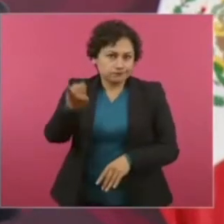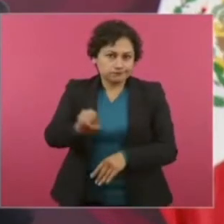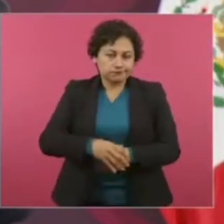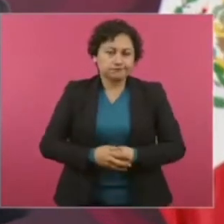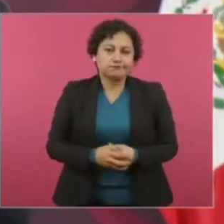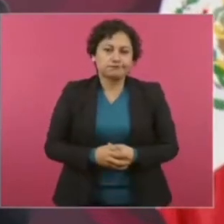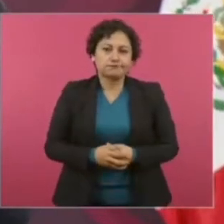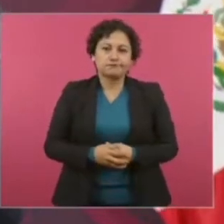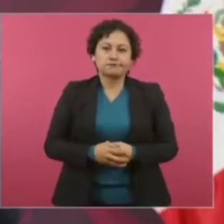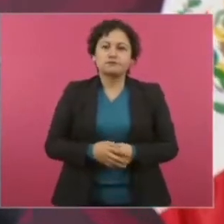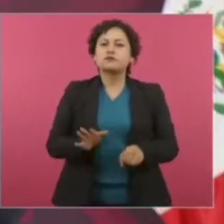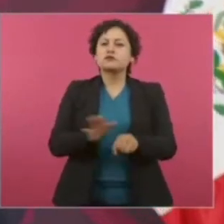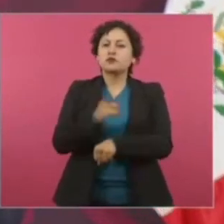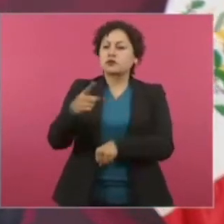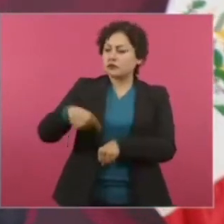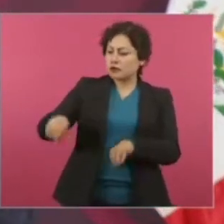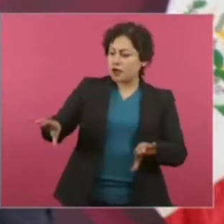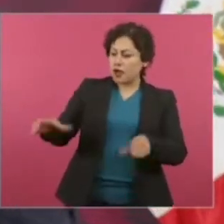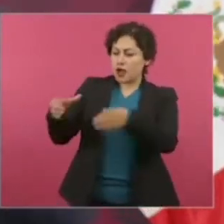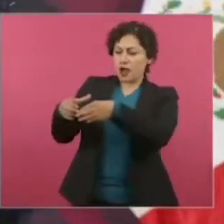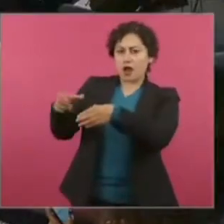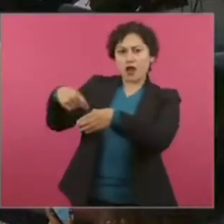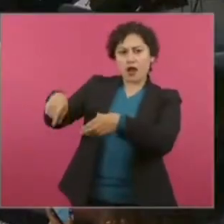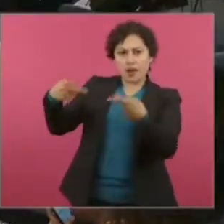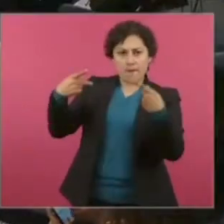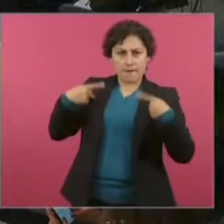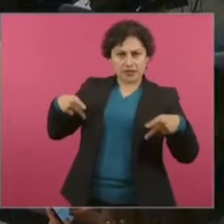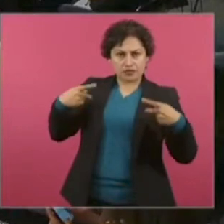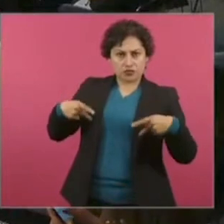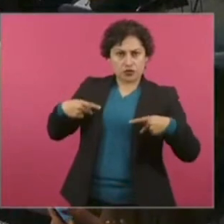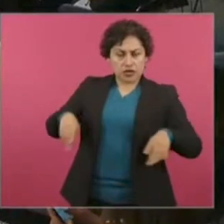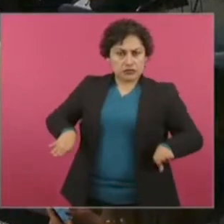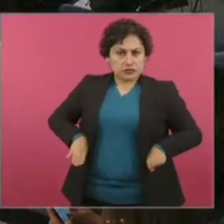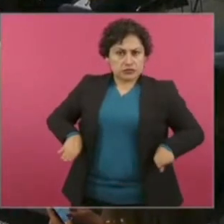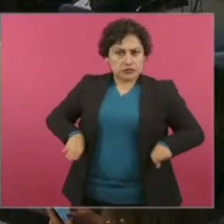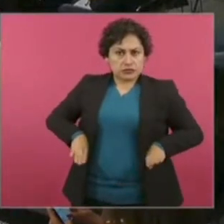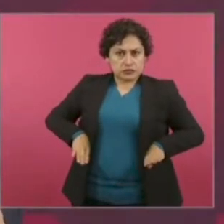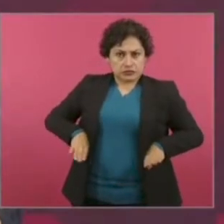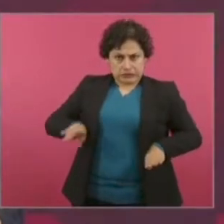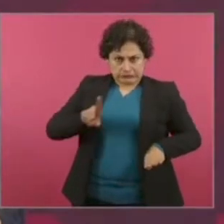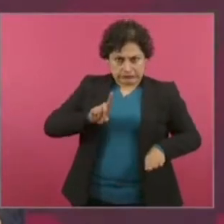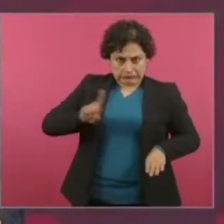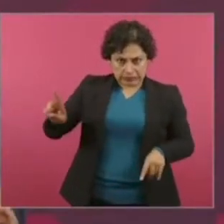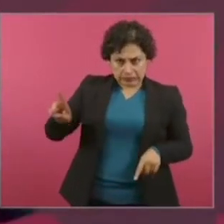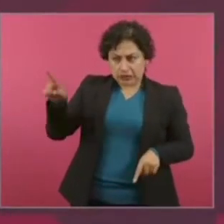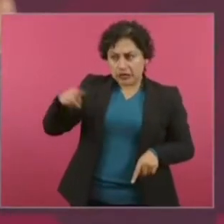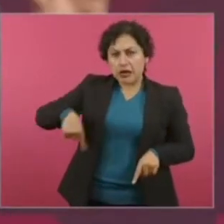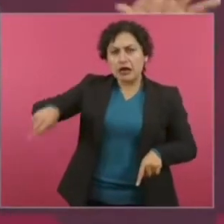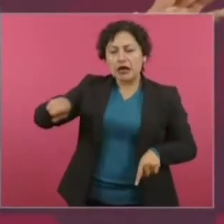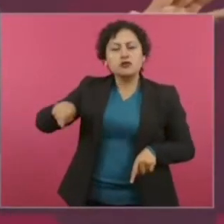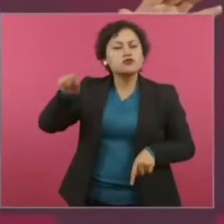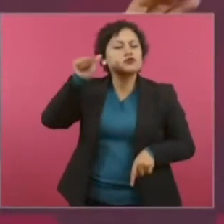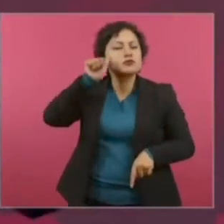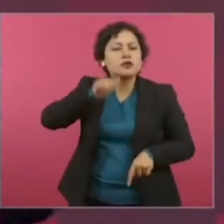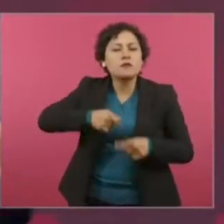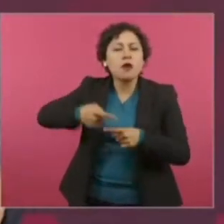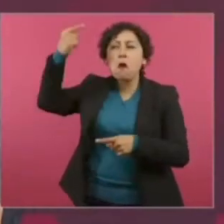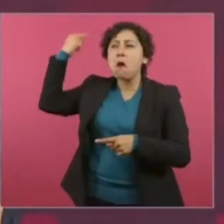La derecha gobierna para una minoría, siempre.